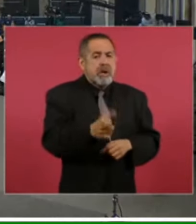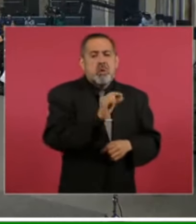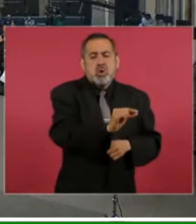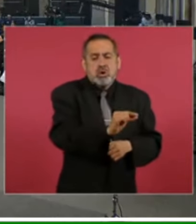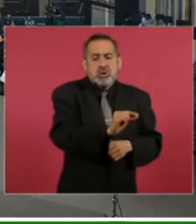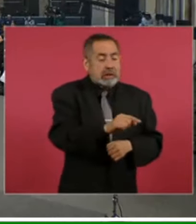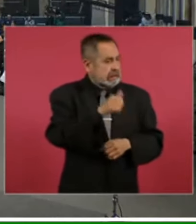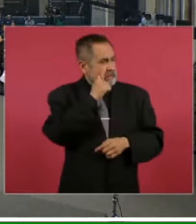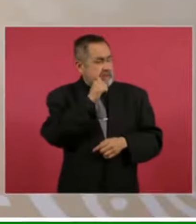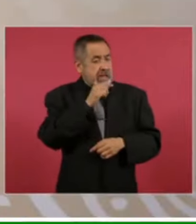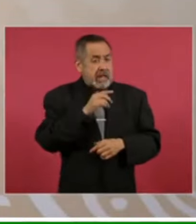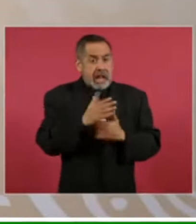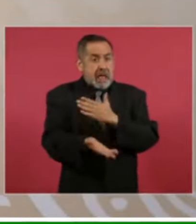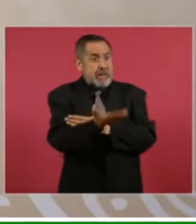y noche